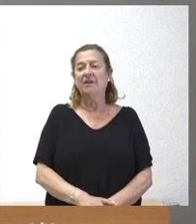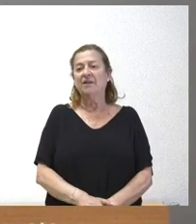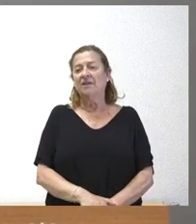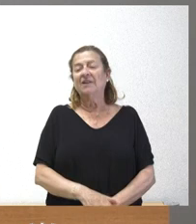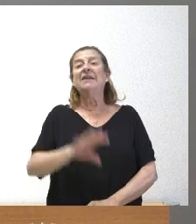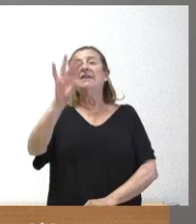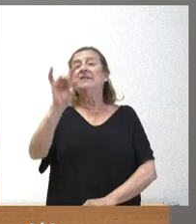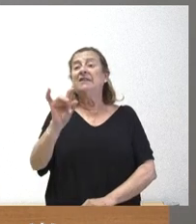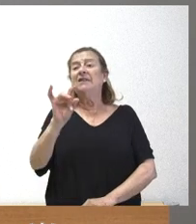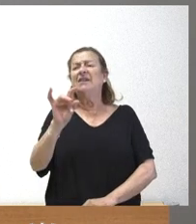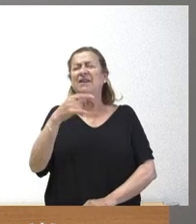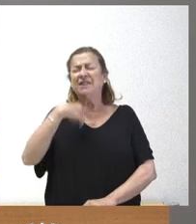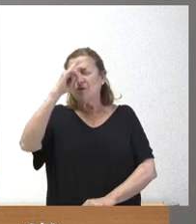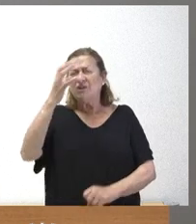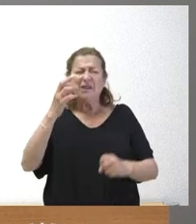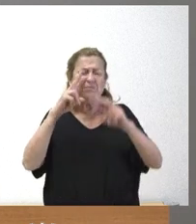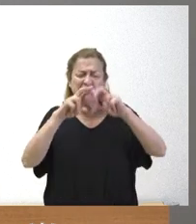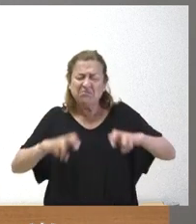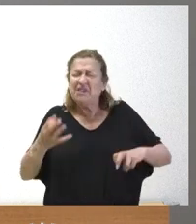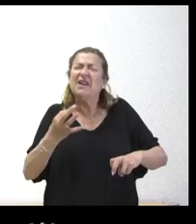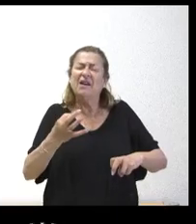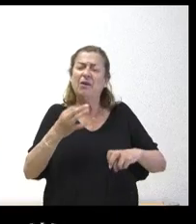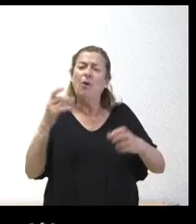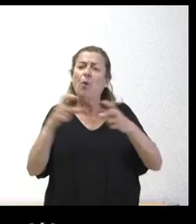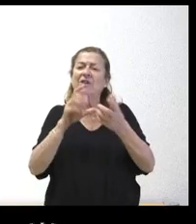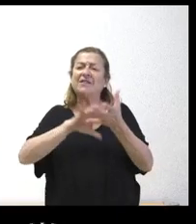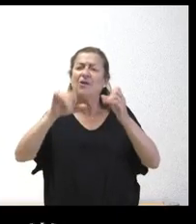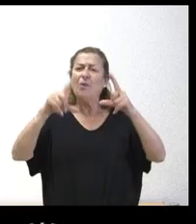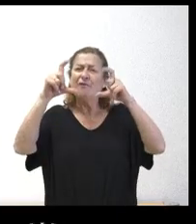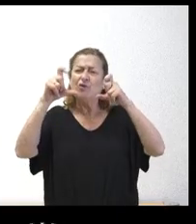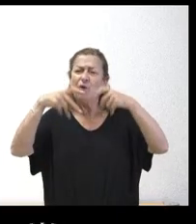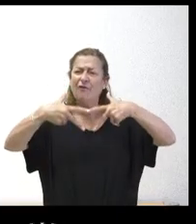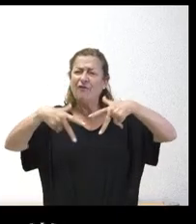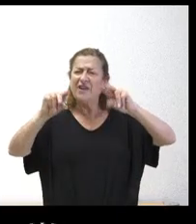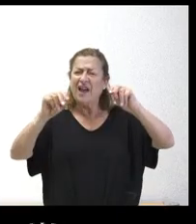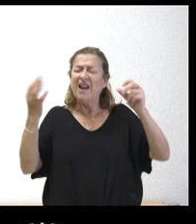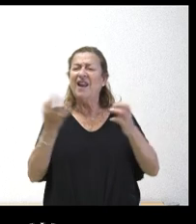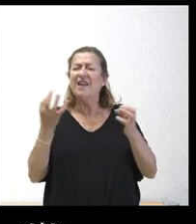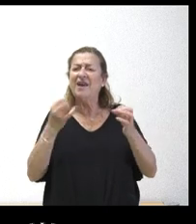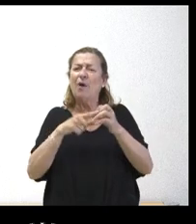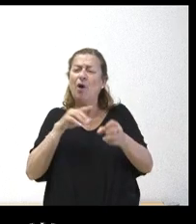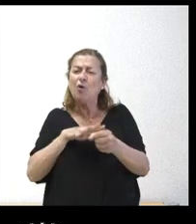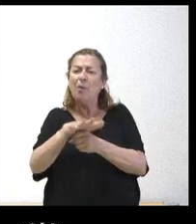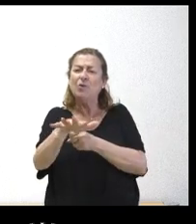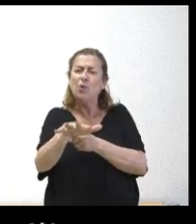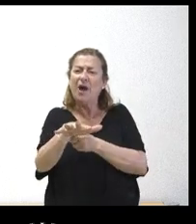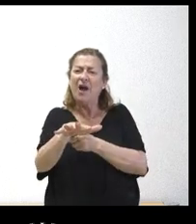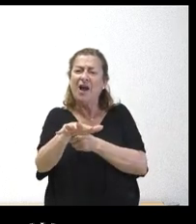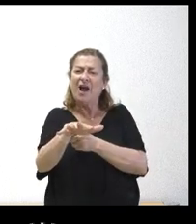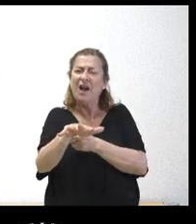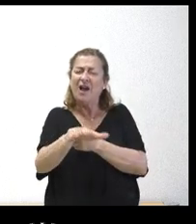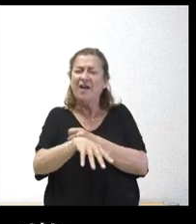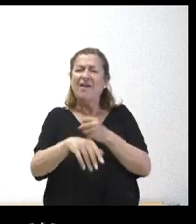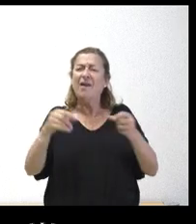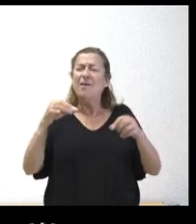Sí, no sé qué análisis hace la Junta de Castilla y León de la foto final de lo que son la cobertura de plazas MIR